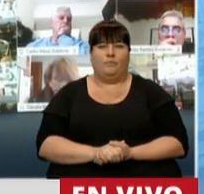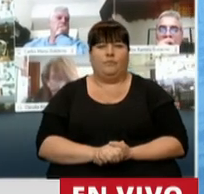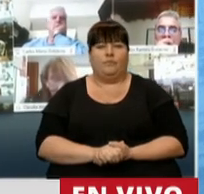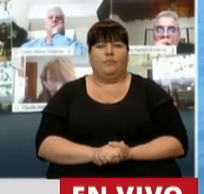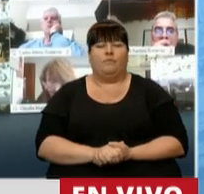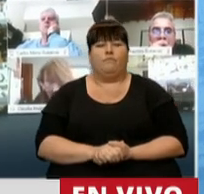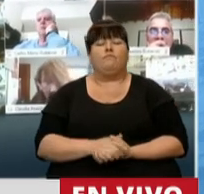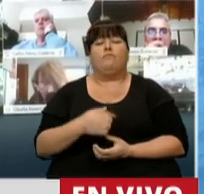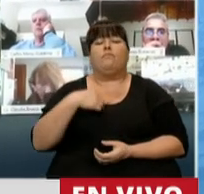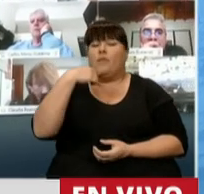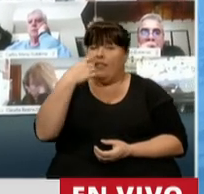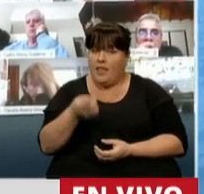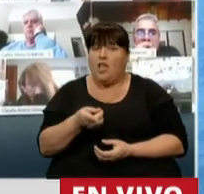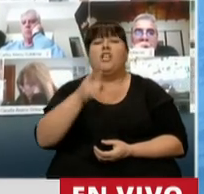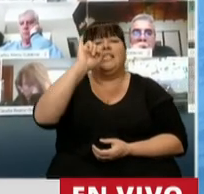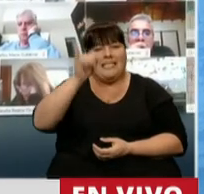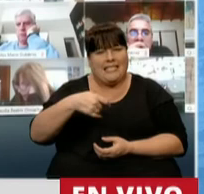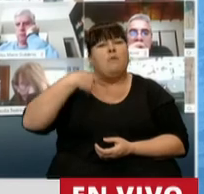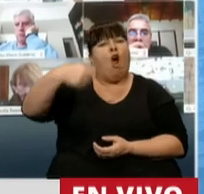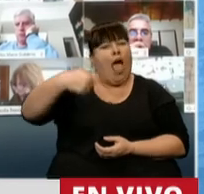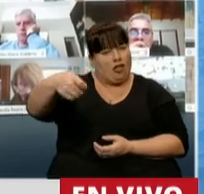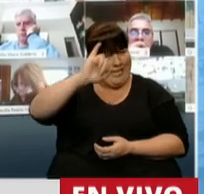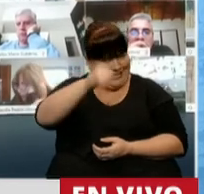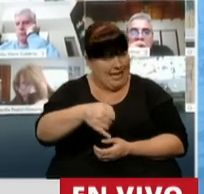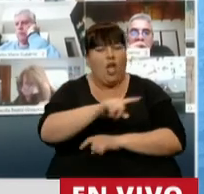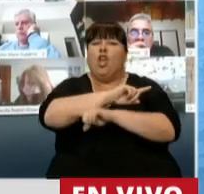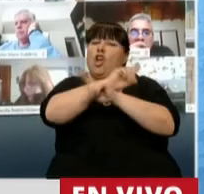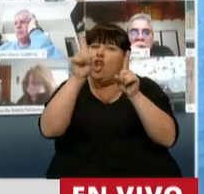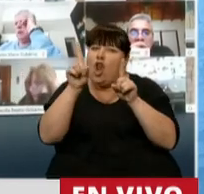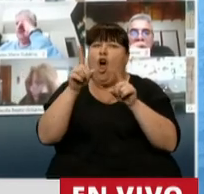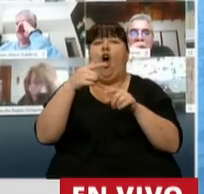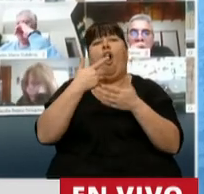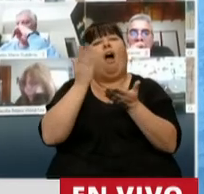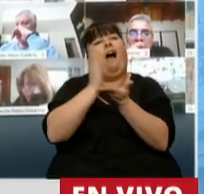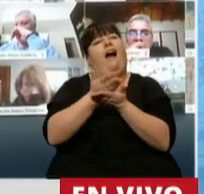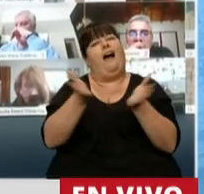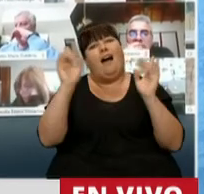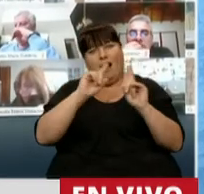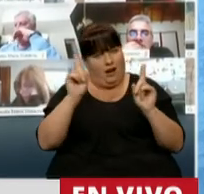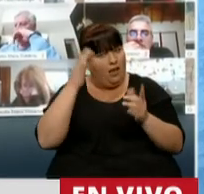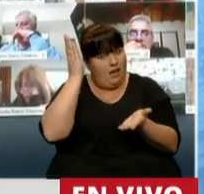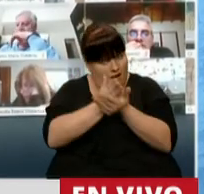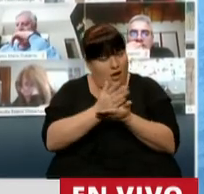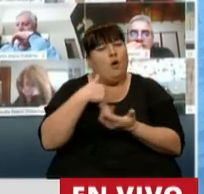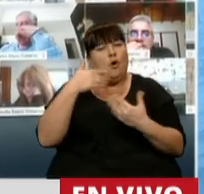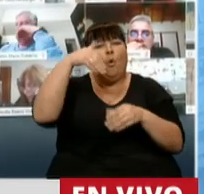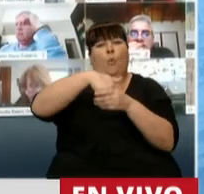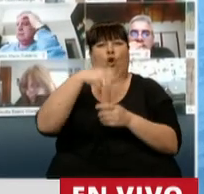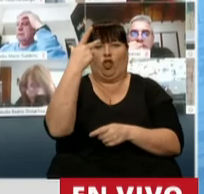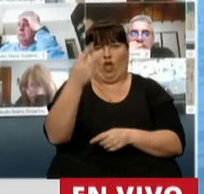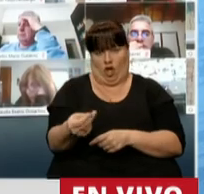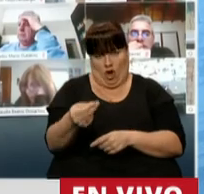Y decimos sí a la moratoria, pero no a la impunidad. Por eso voy a votar